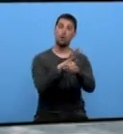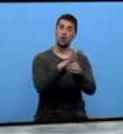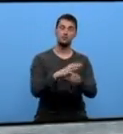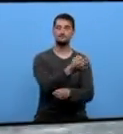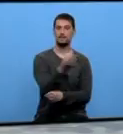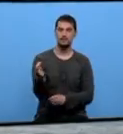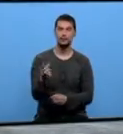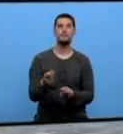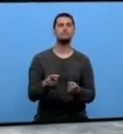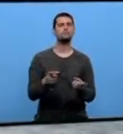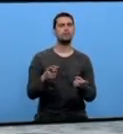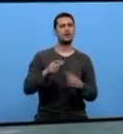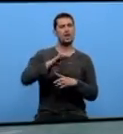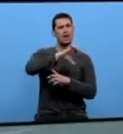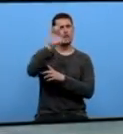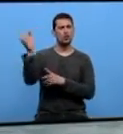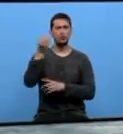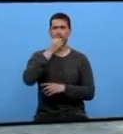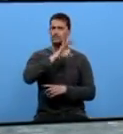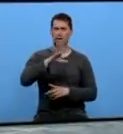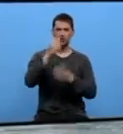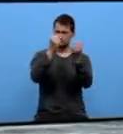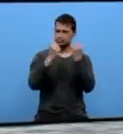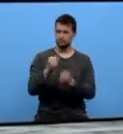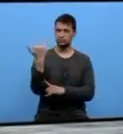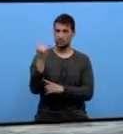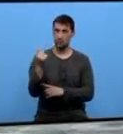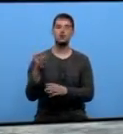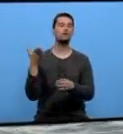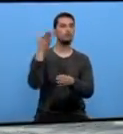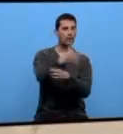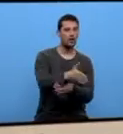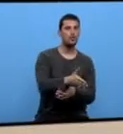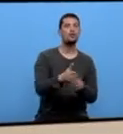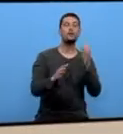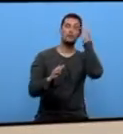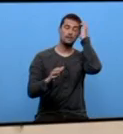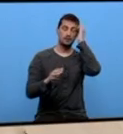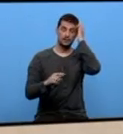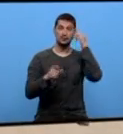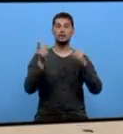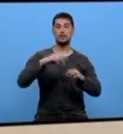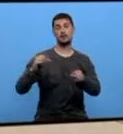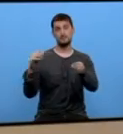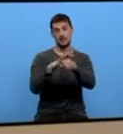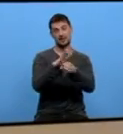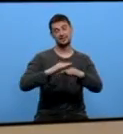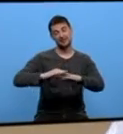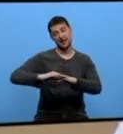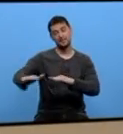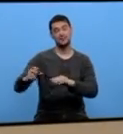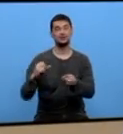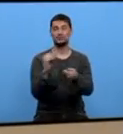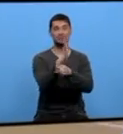altura dos mellores surfistas de Europa foi moi superior ás ondas, xa que a fin de semana veo acompañado dunha mar en calma. Normalmente